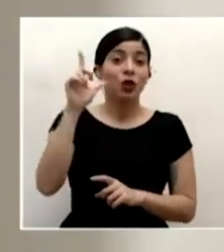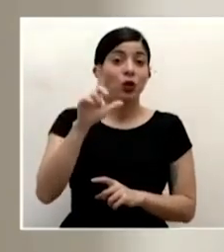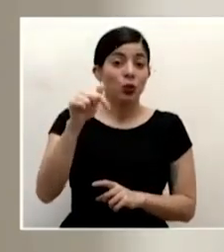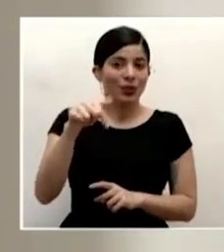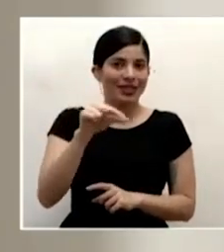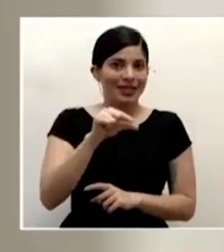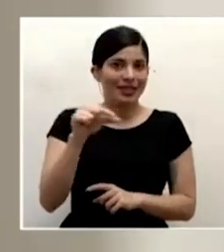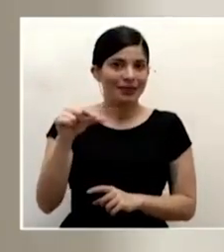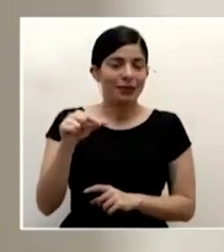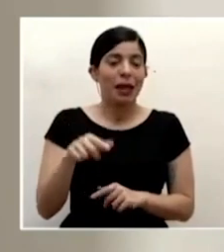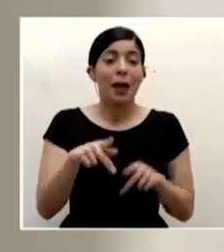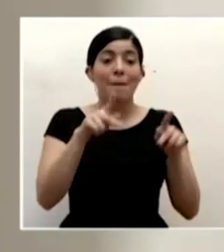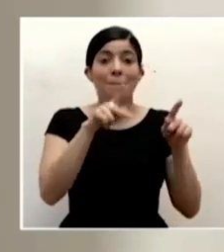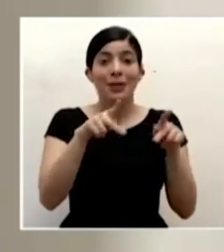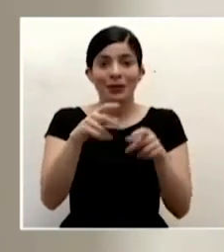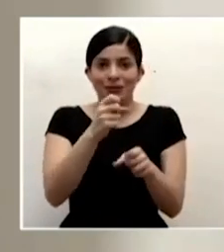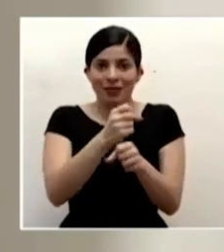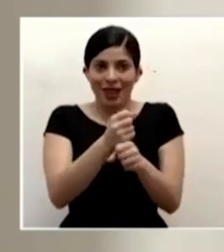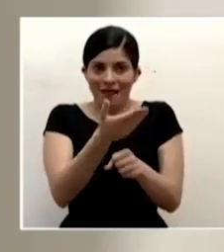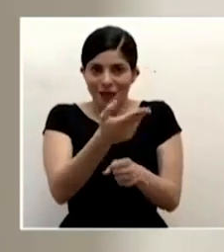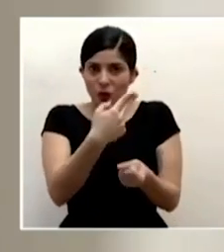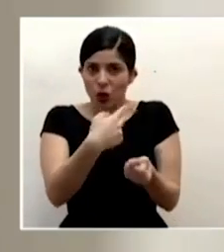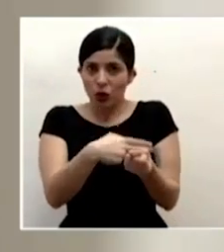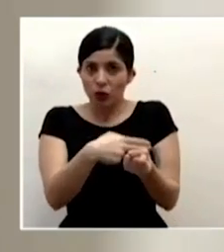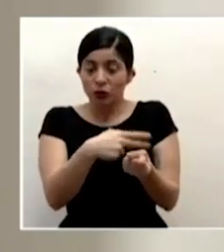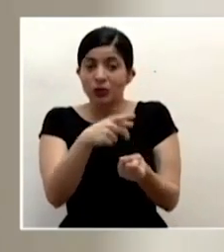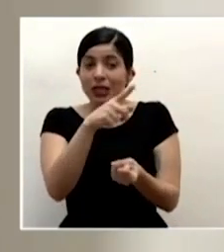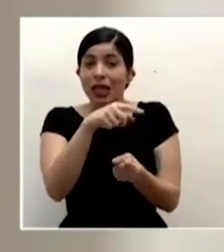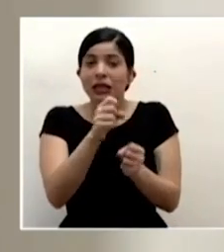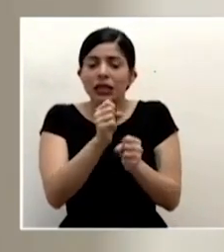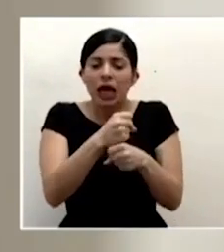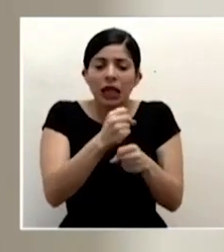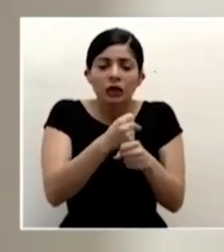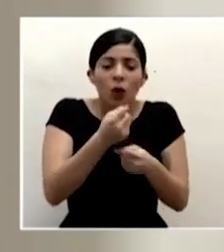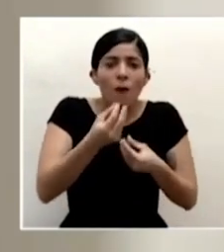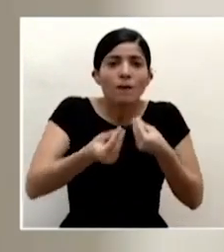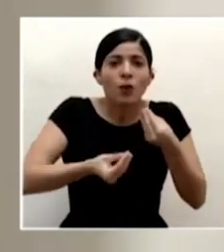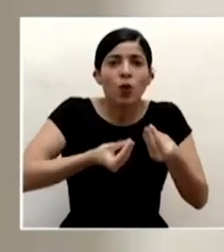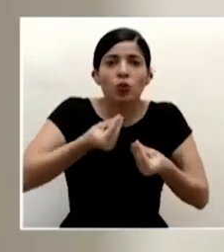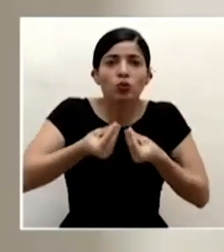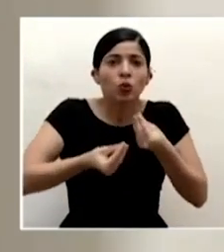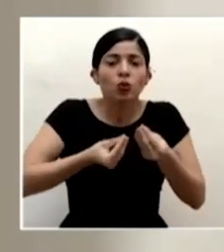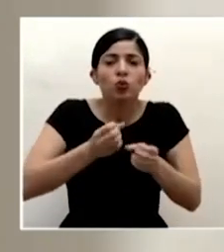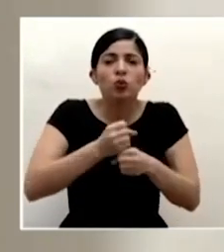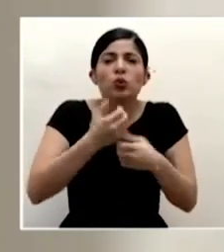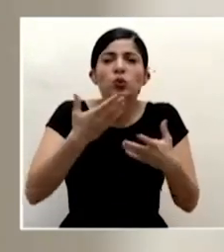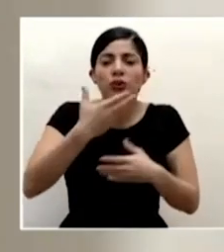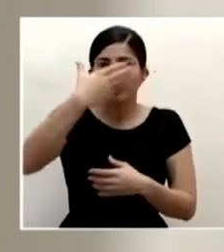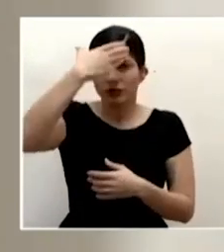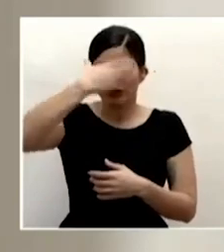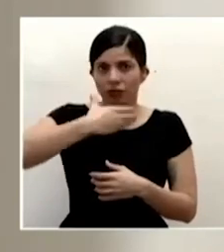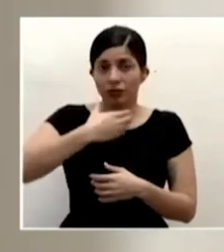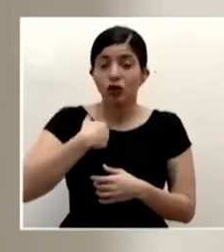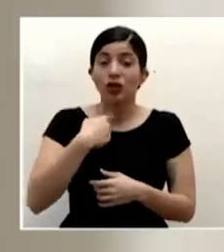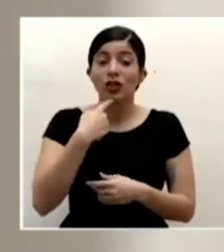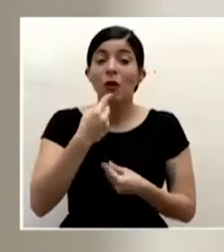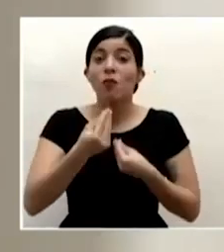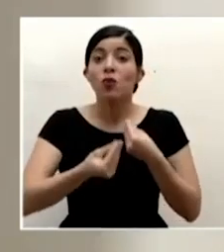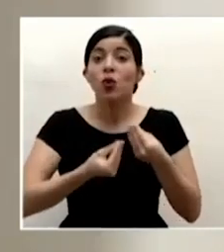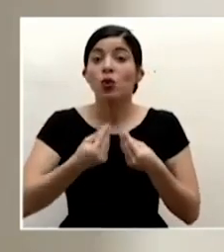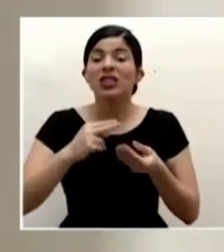hospital ha estado produciendo caretas faciales y cuando digo produciendo lo están produciendo